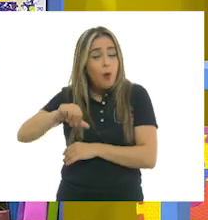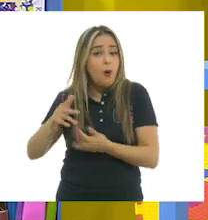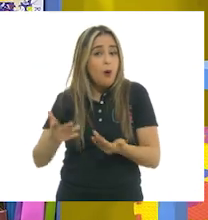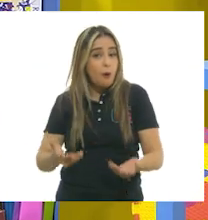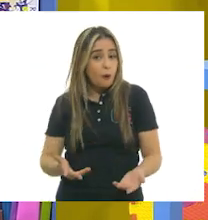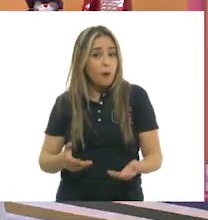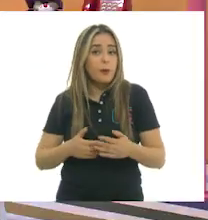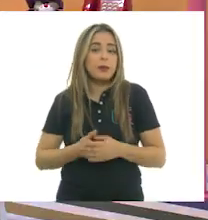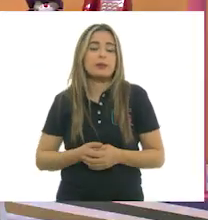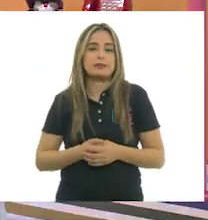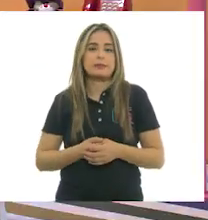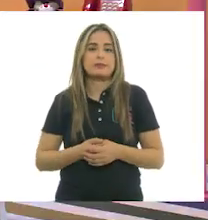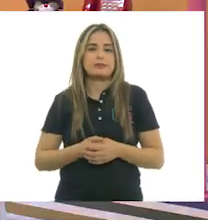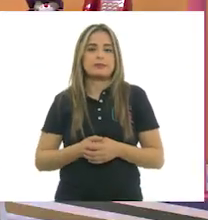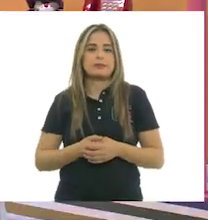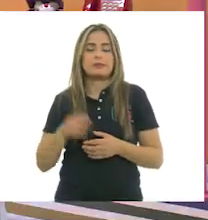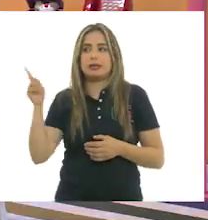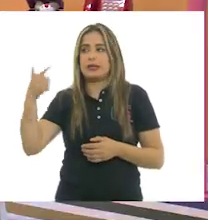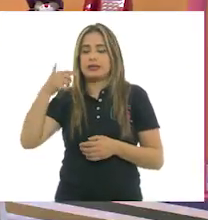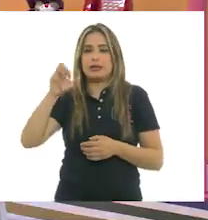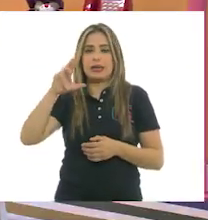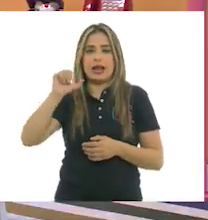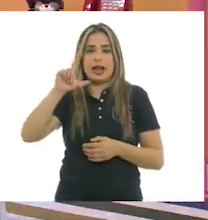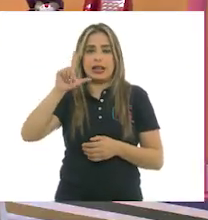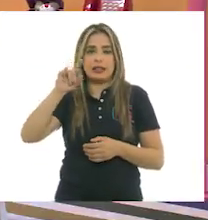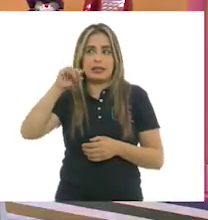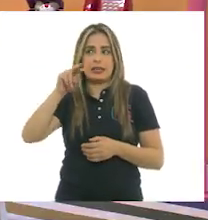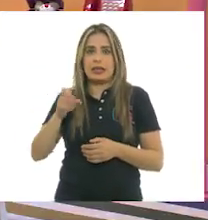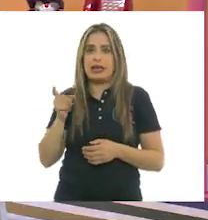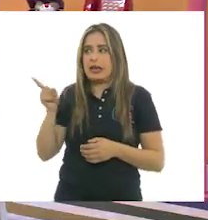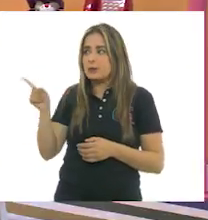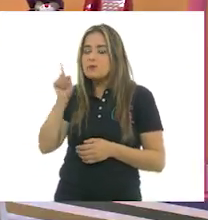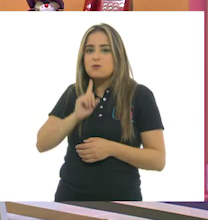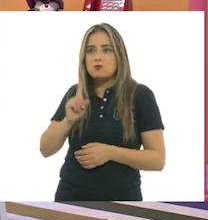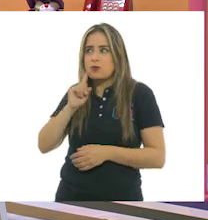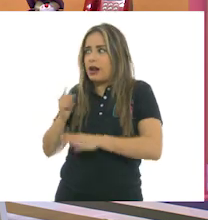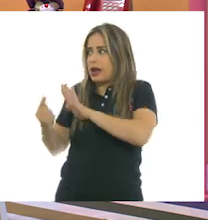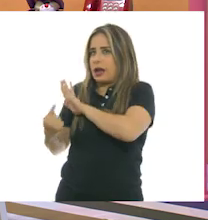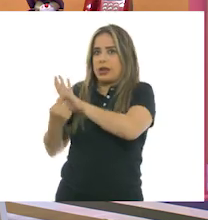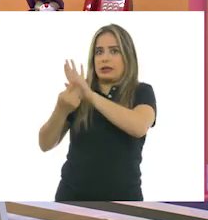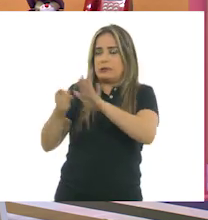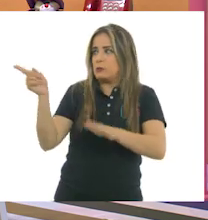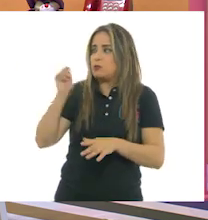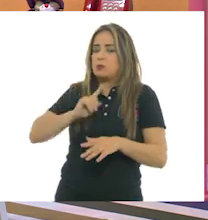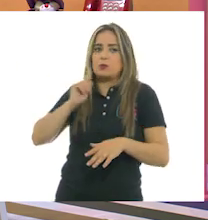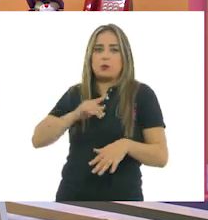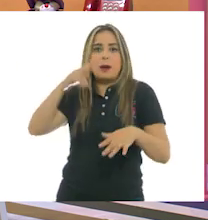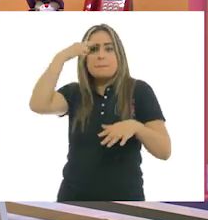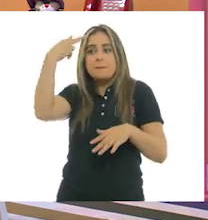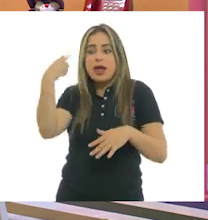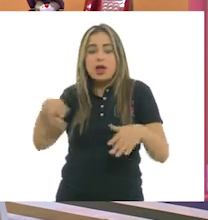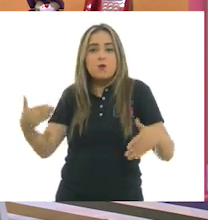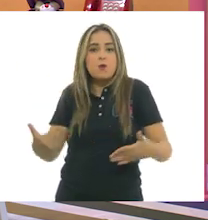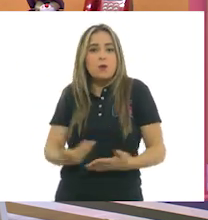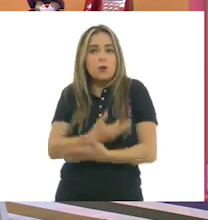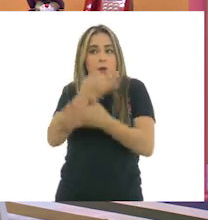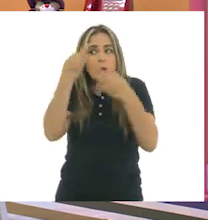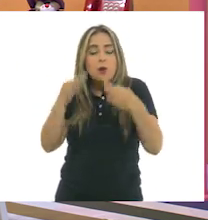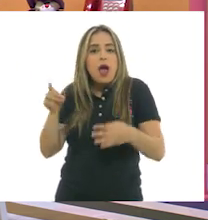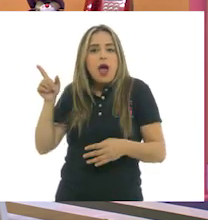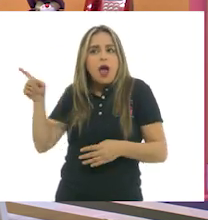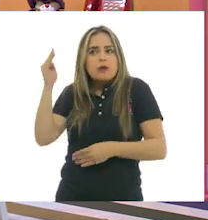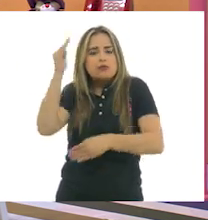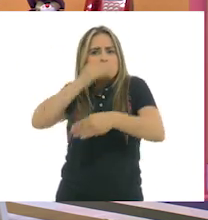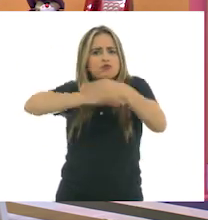Geraldine, en ese sentido, es un ejemplo porque es una de las mujeres mexicanas que ha logrado